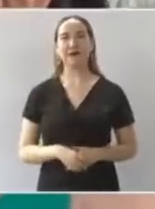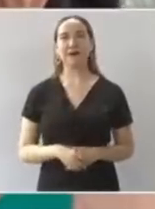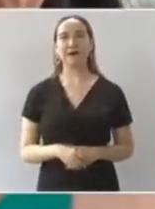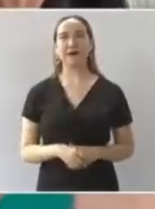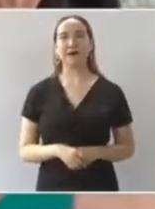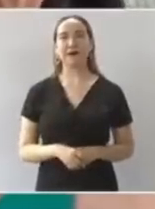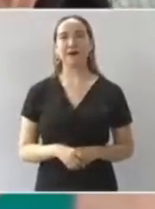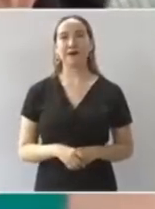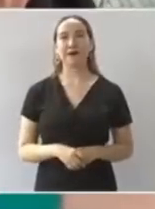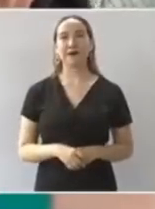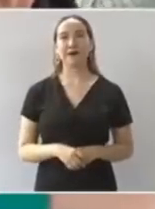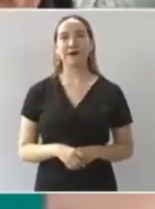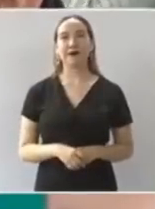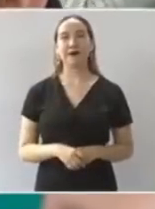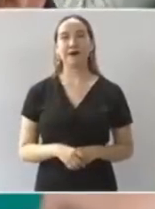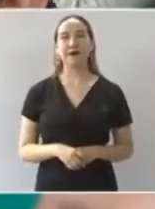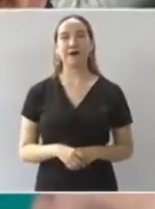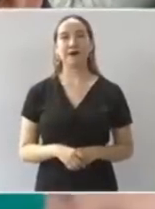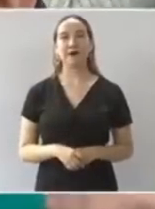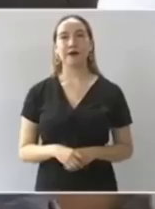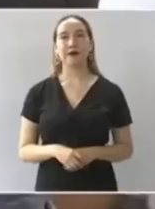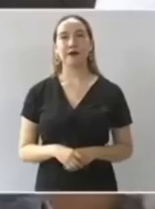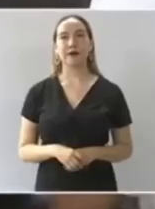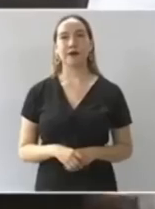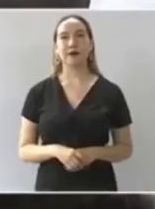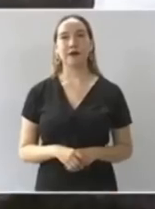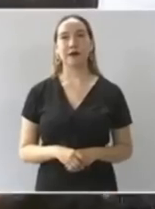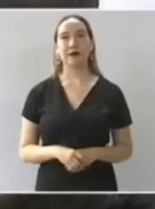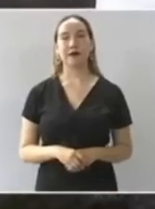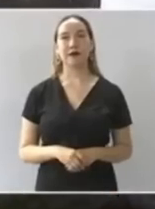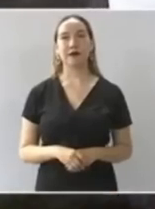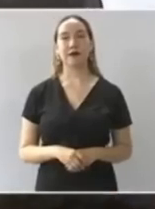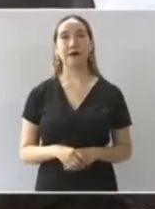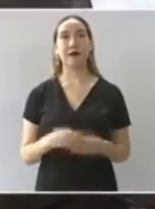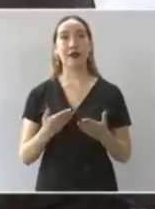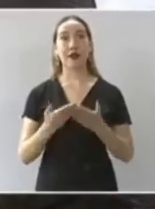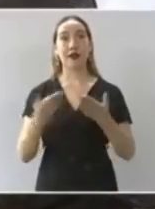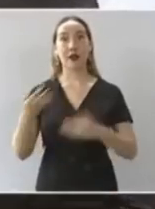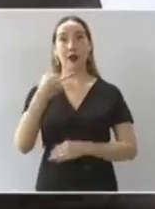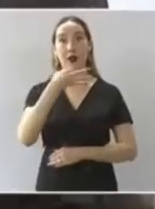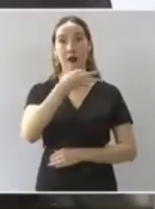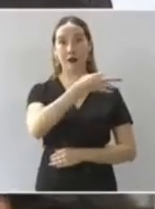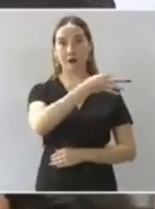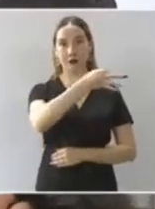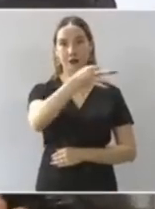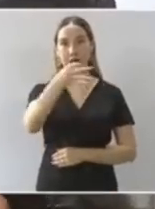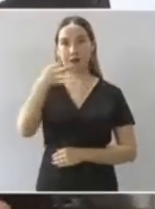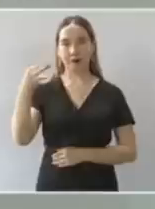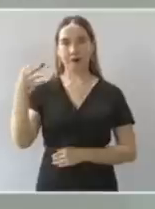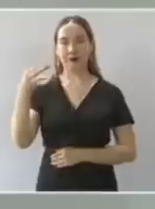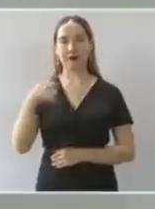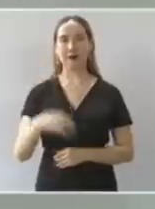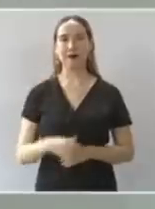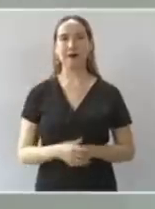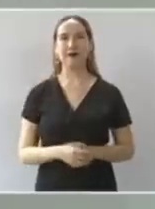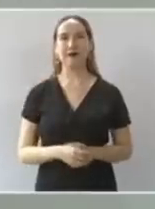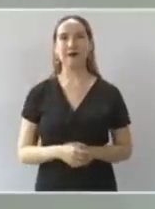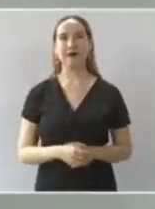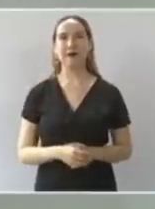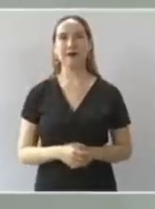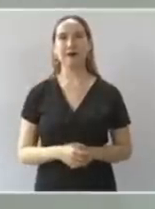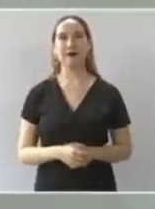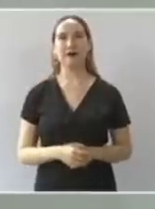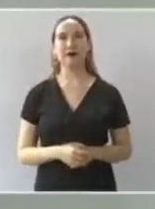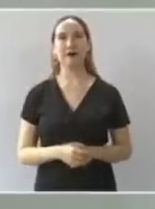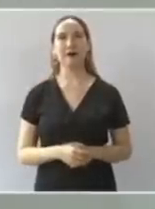Y voy a informarles que van a continuar todos